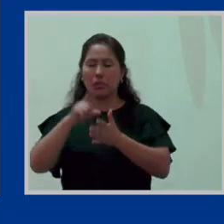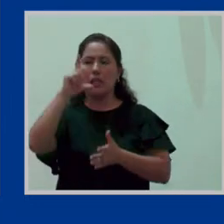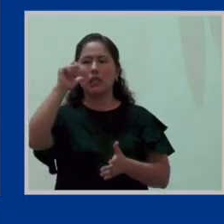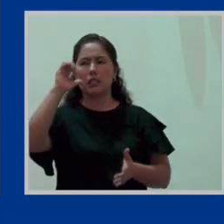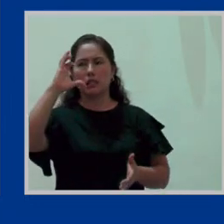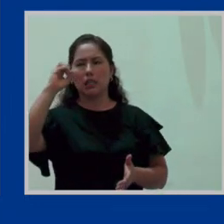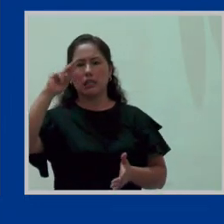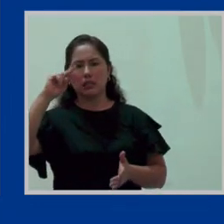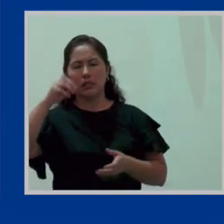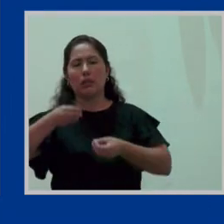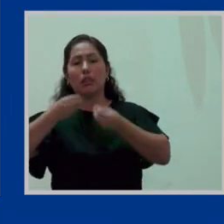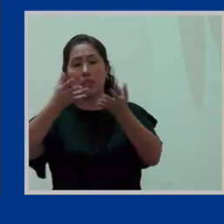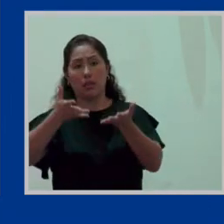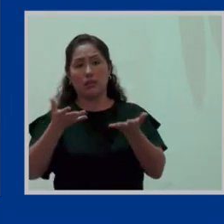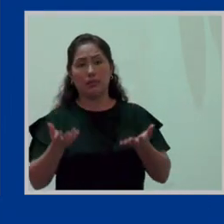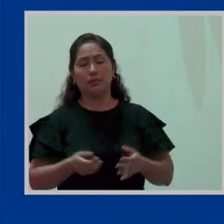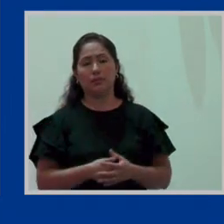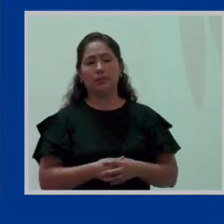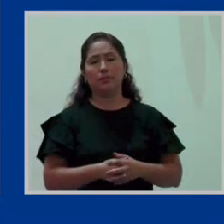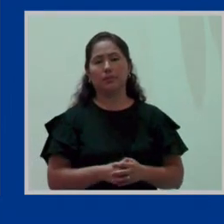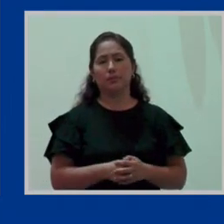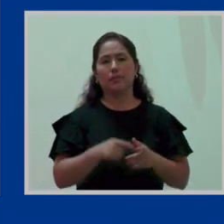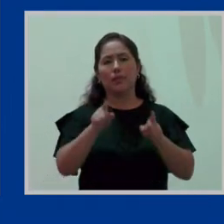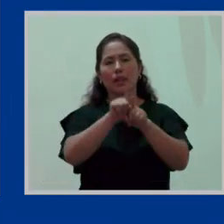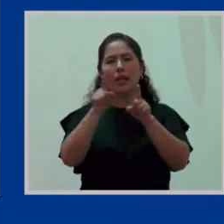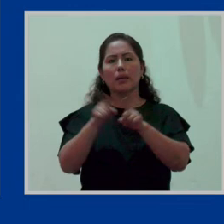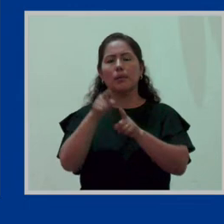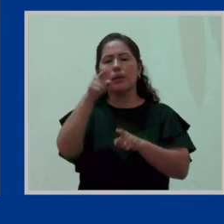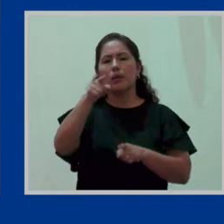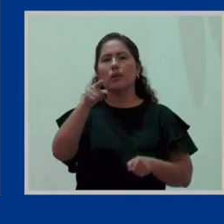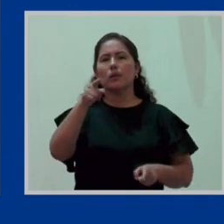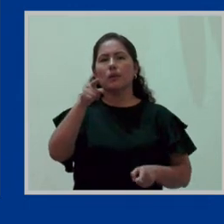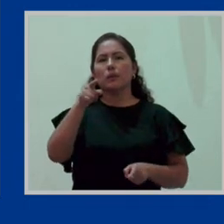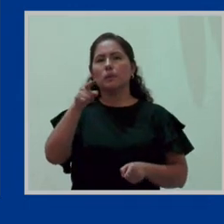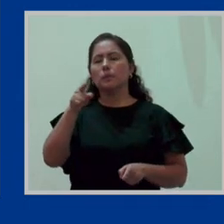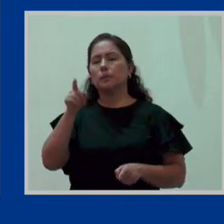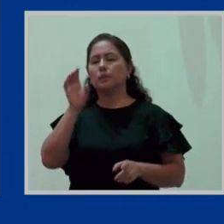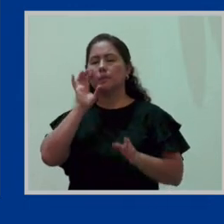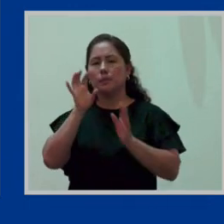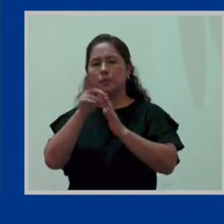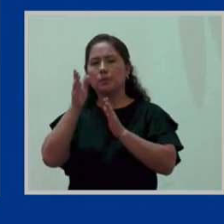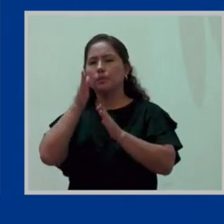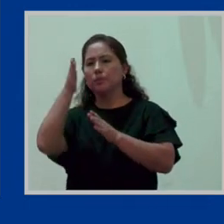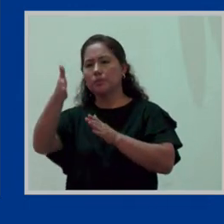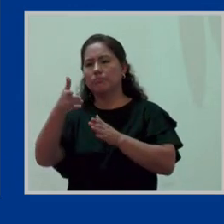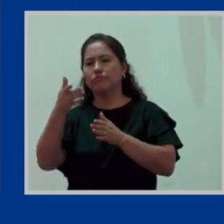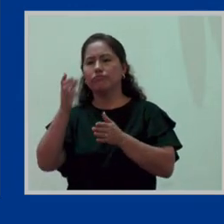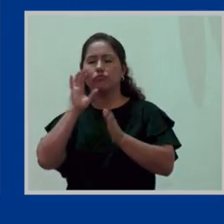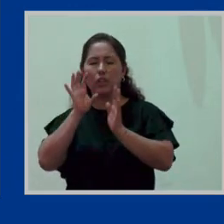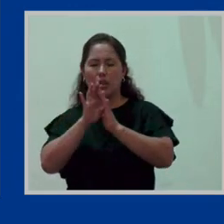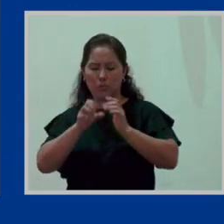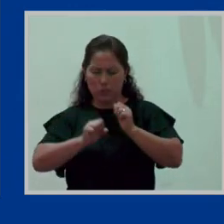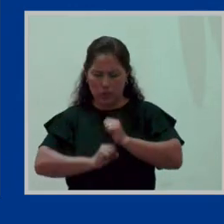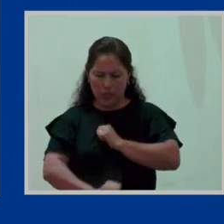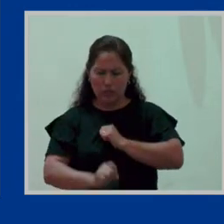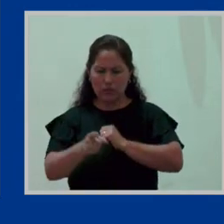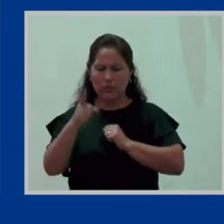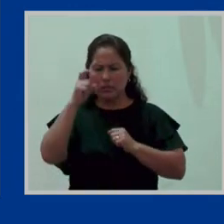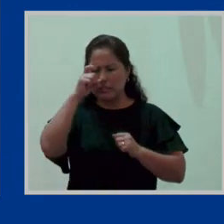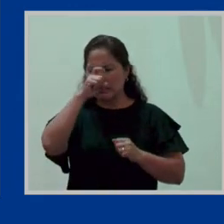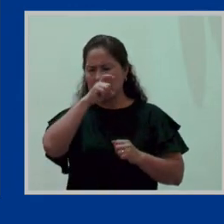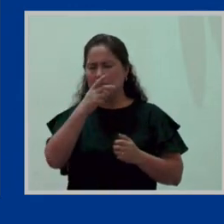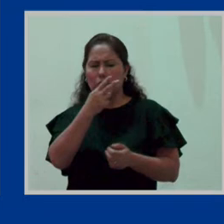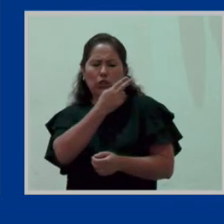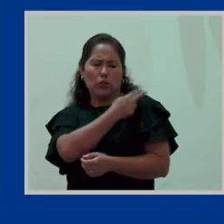Otra licencia que también existe es la licencia para asistir a hijo o hija en enfermedad, en estado grave o terminal, o que haya